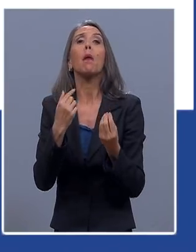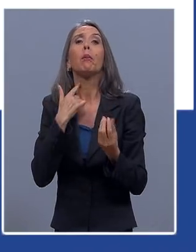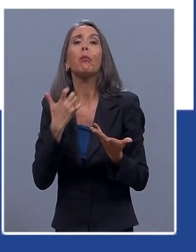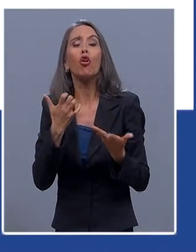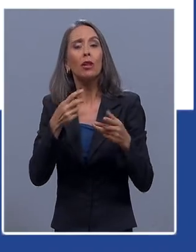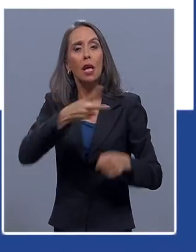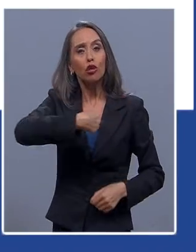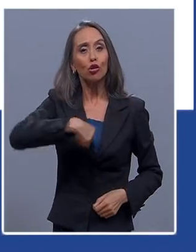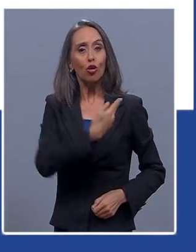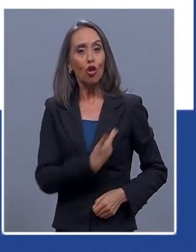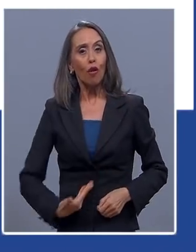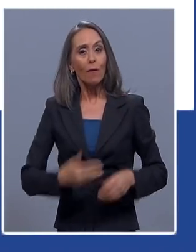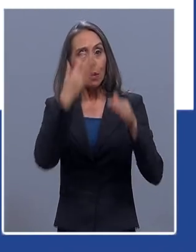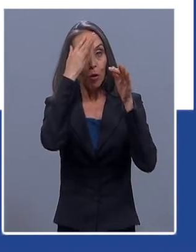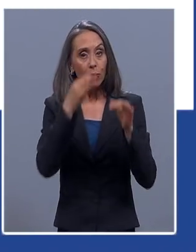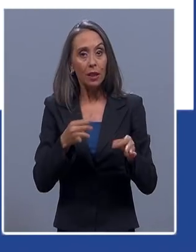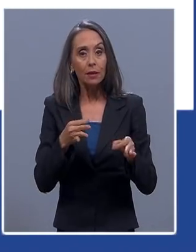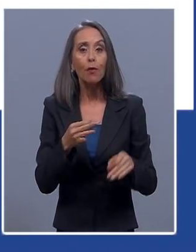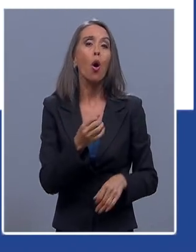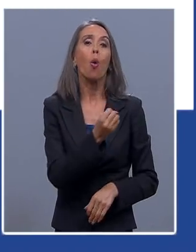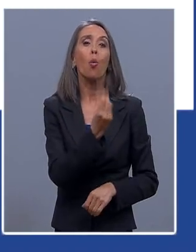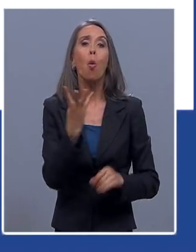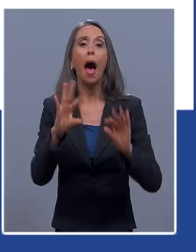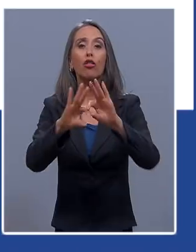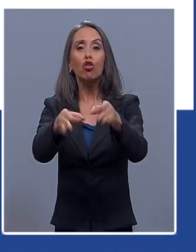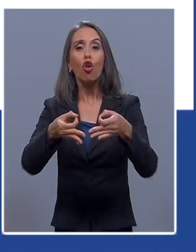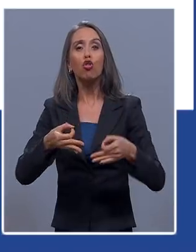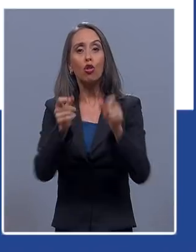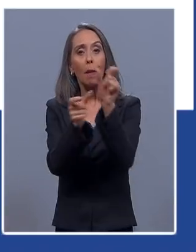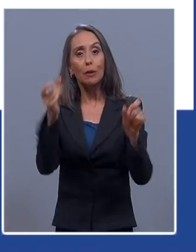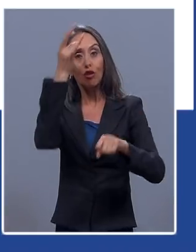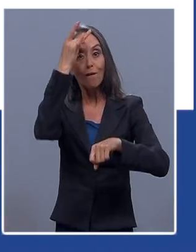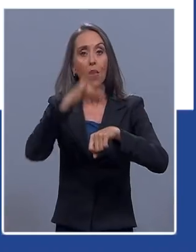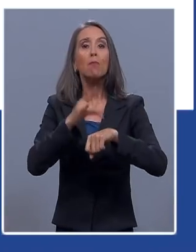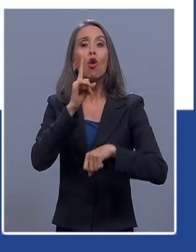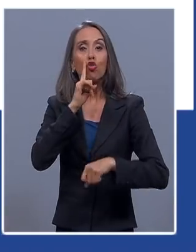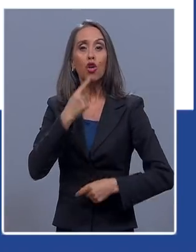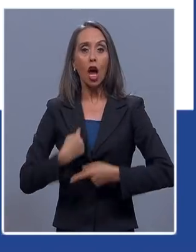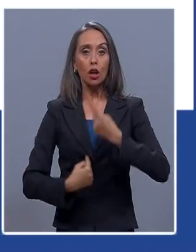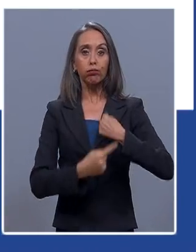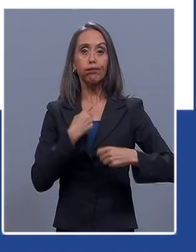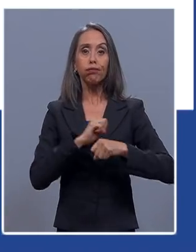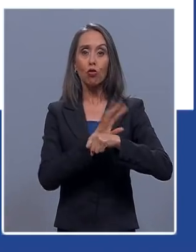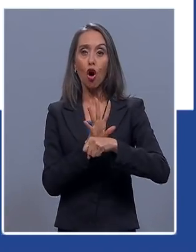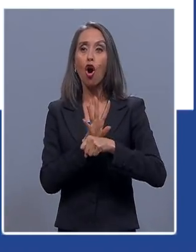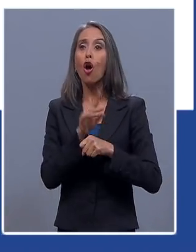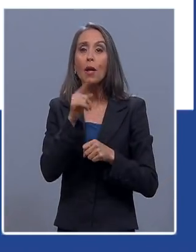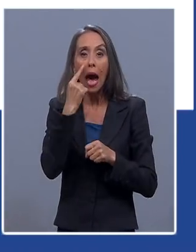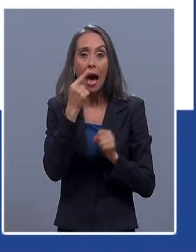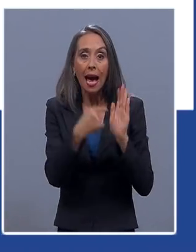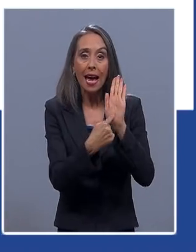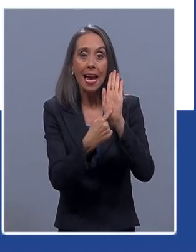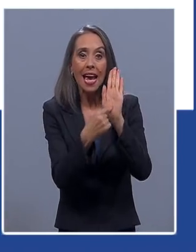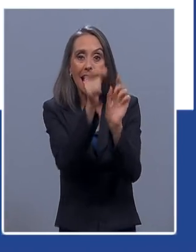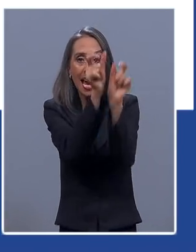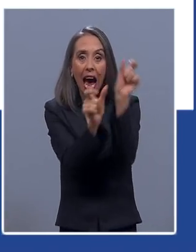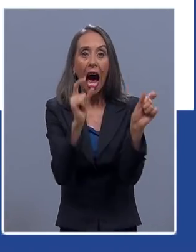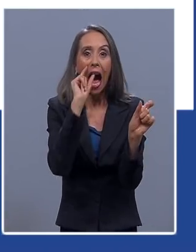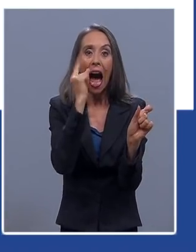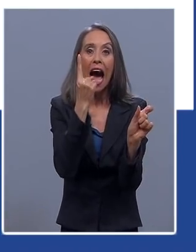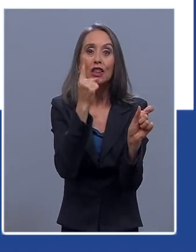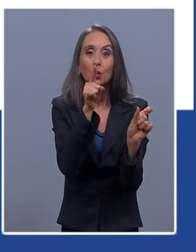decisiones. El número de enfermos totales activos, representados por las barras azules en su pantalla,